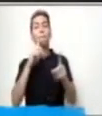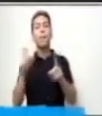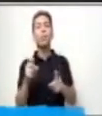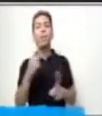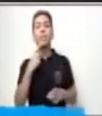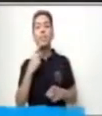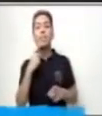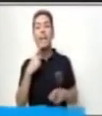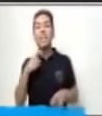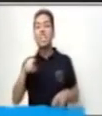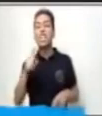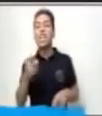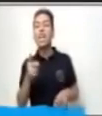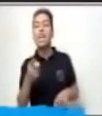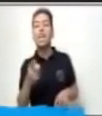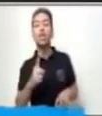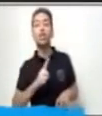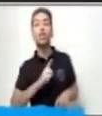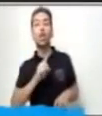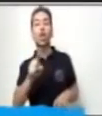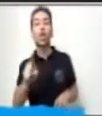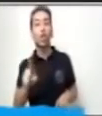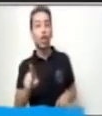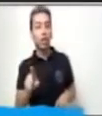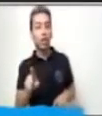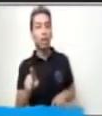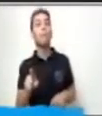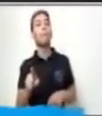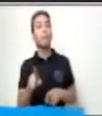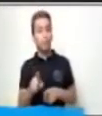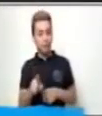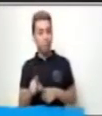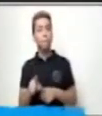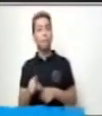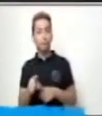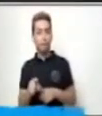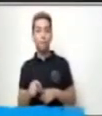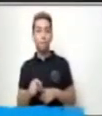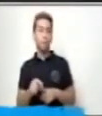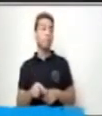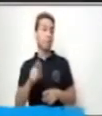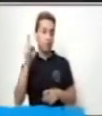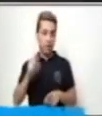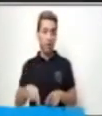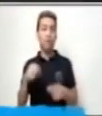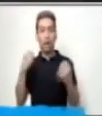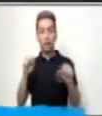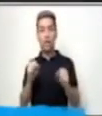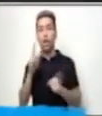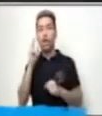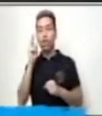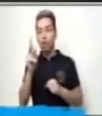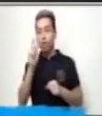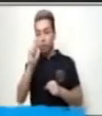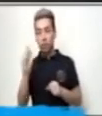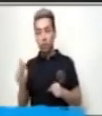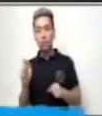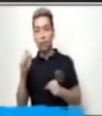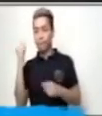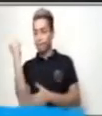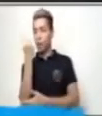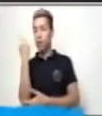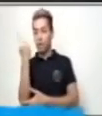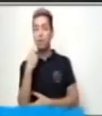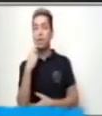Entonces, ahora haremos mención a dos signos que son sumamente importantes. Y estos son